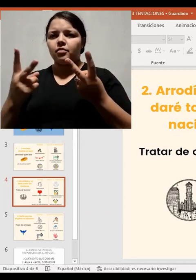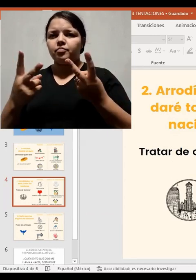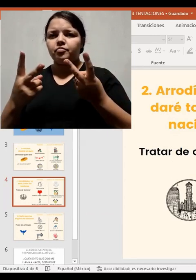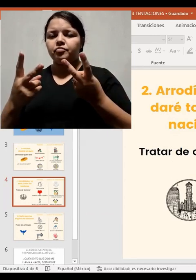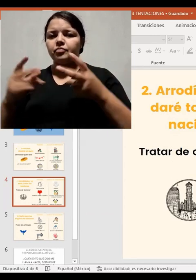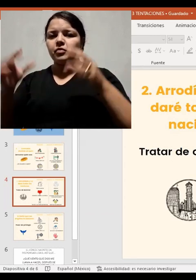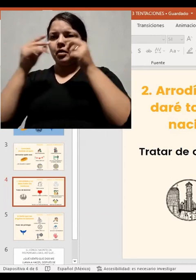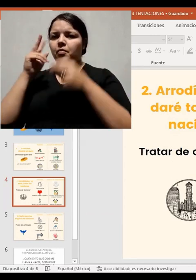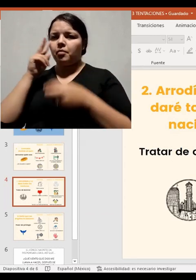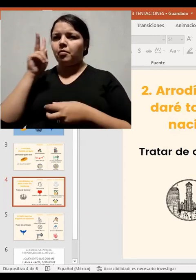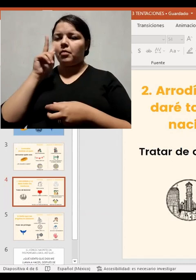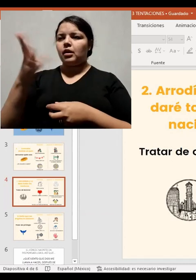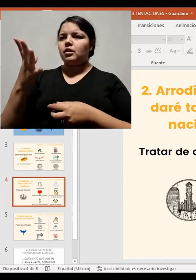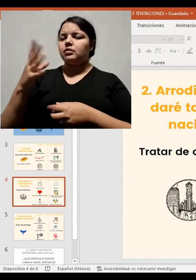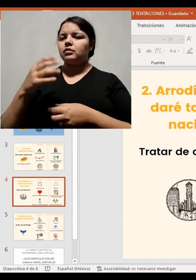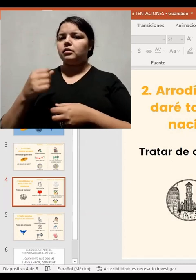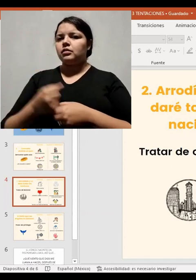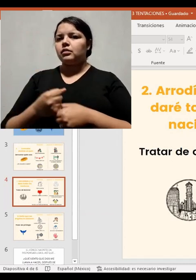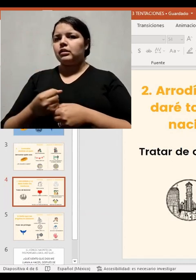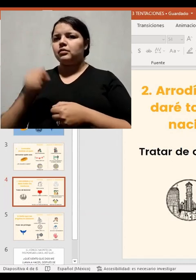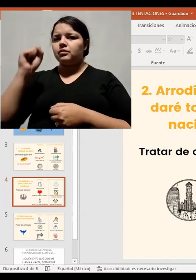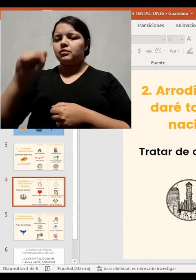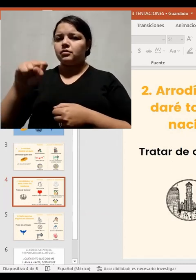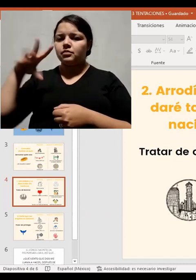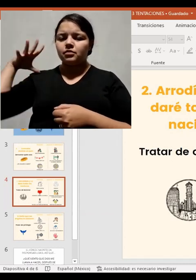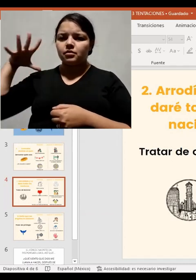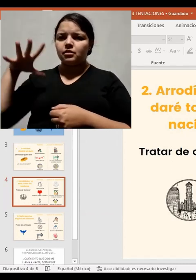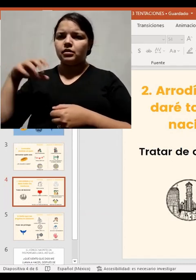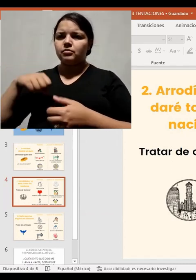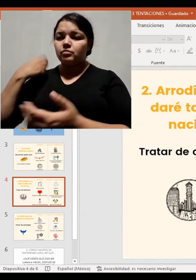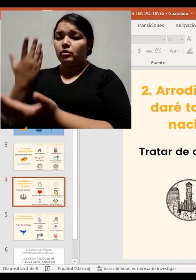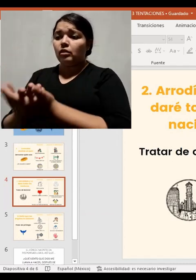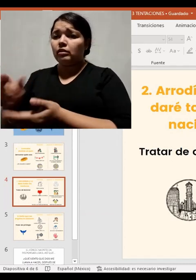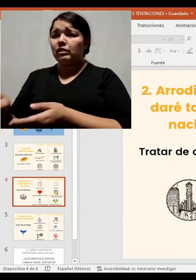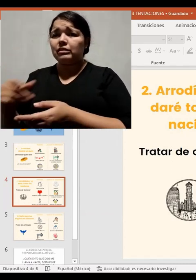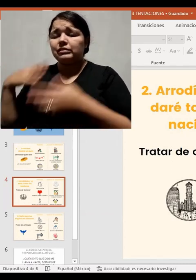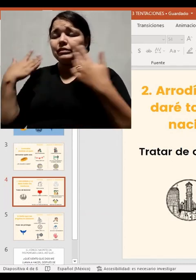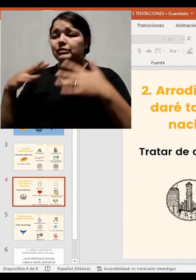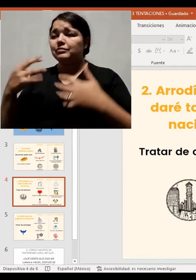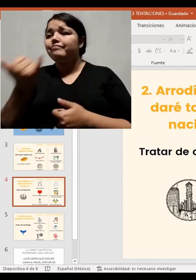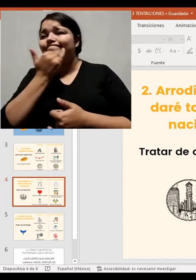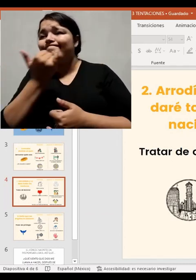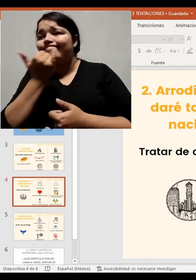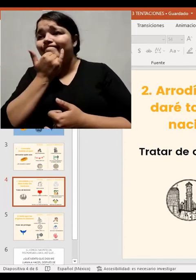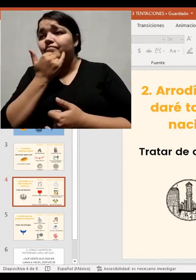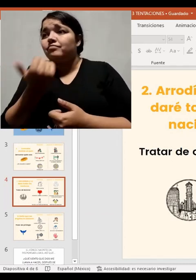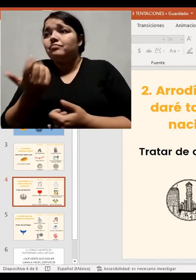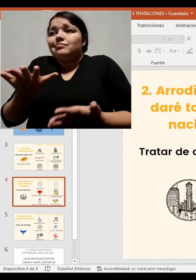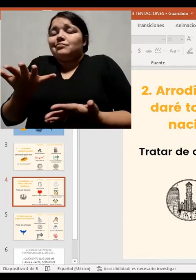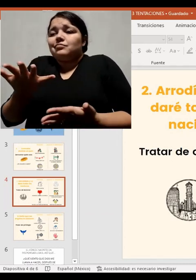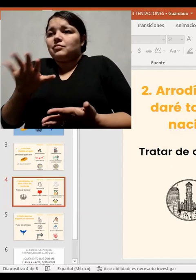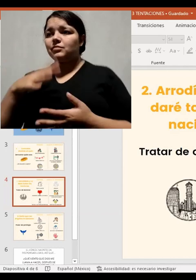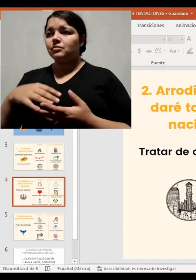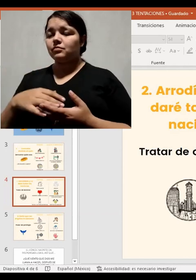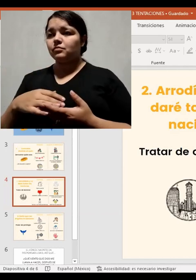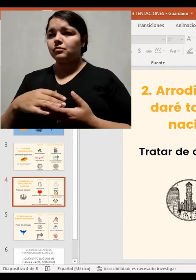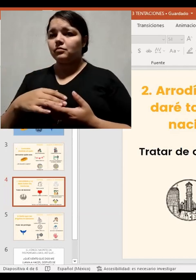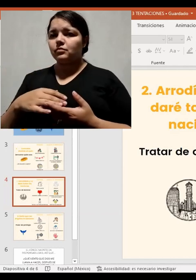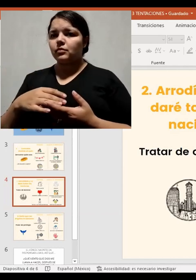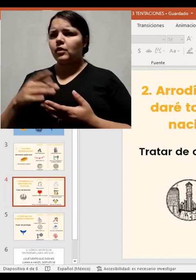tiramos algo en el súper? Oiga, la verdad es, se me cayó. Discúlpeme, ¿cuánto le debo? ¿No?